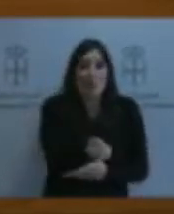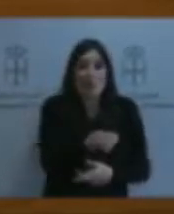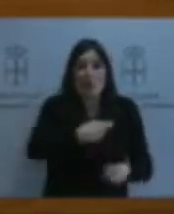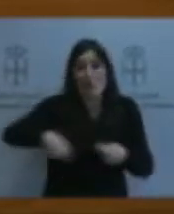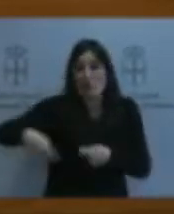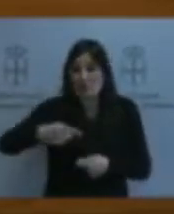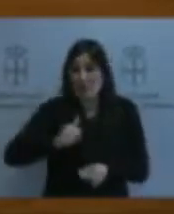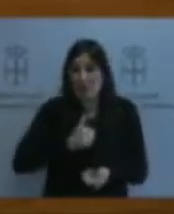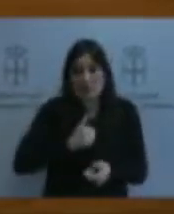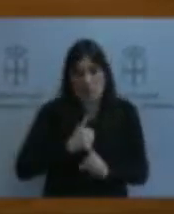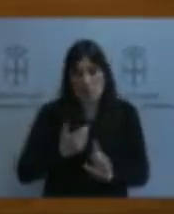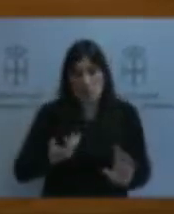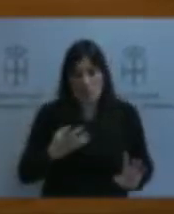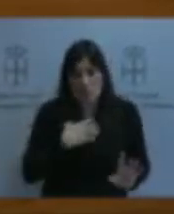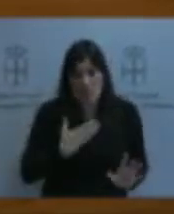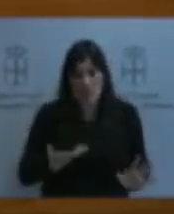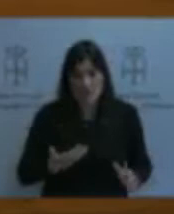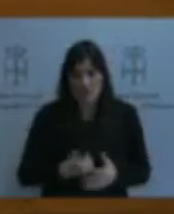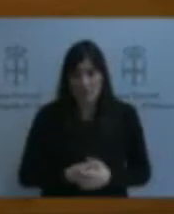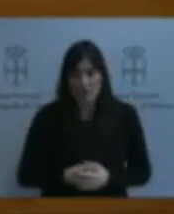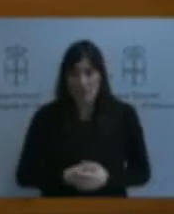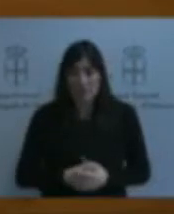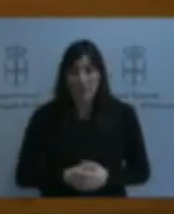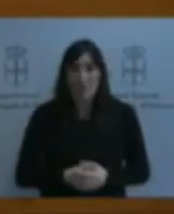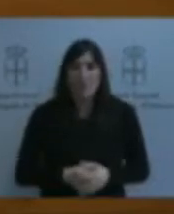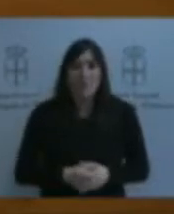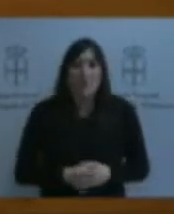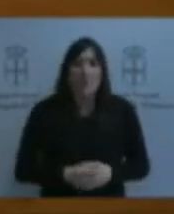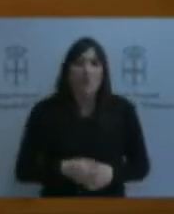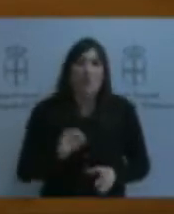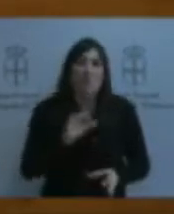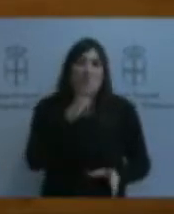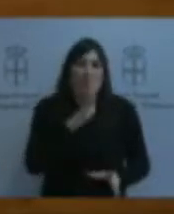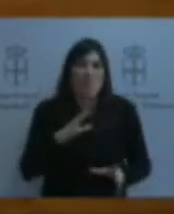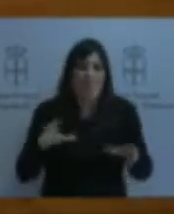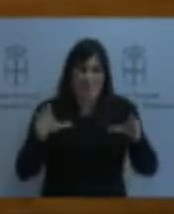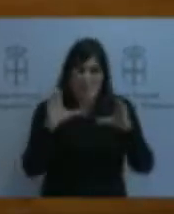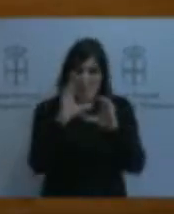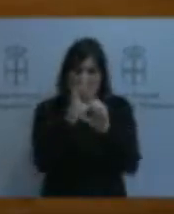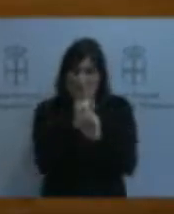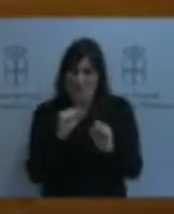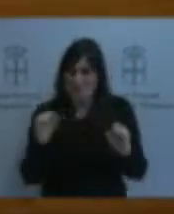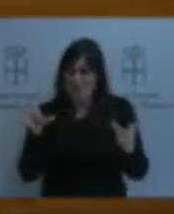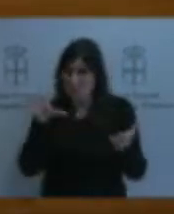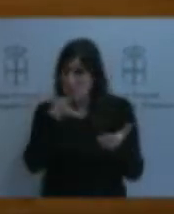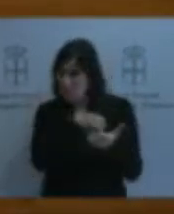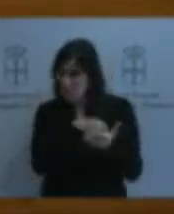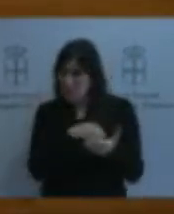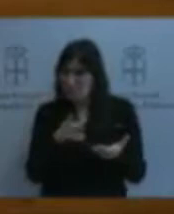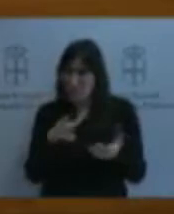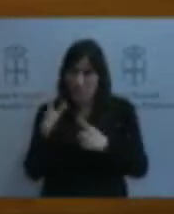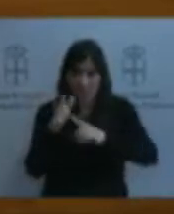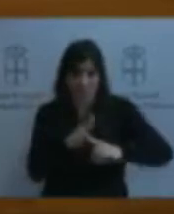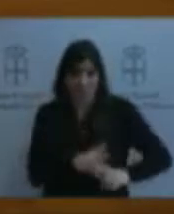no por dudosos e ineficientes y discriminatorios criterios históricos que son los que están actualmente.